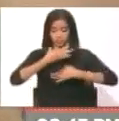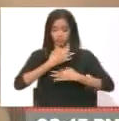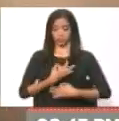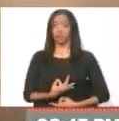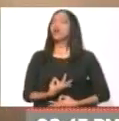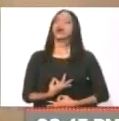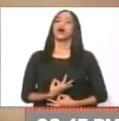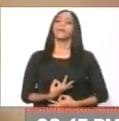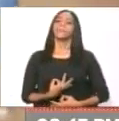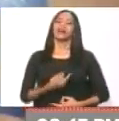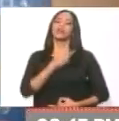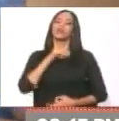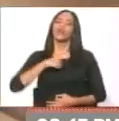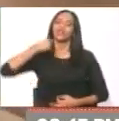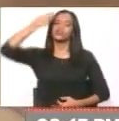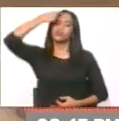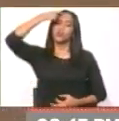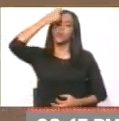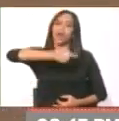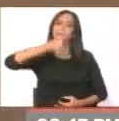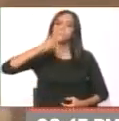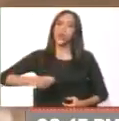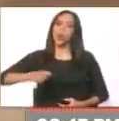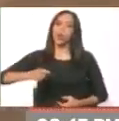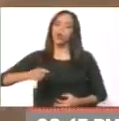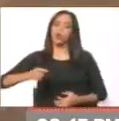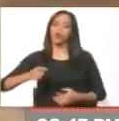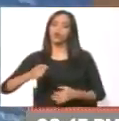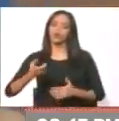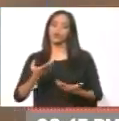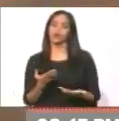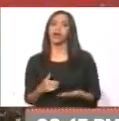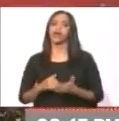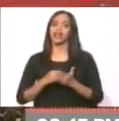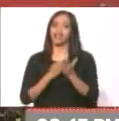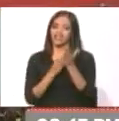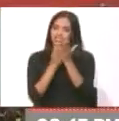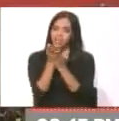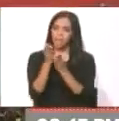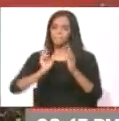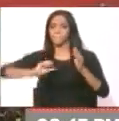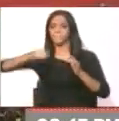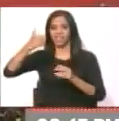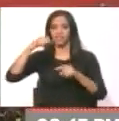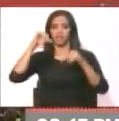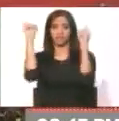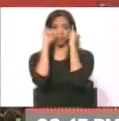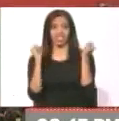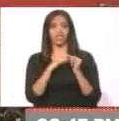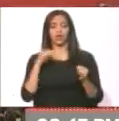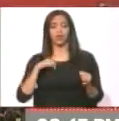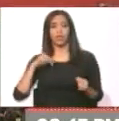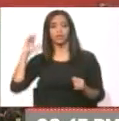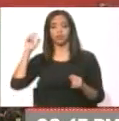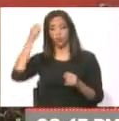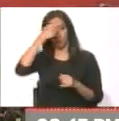la medida para nuestro pueblo. Para la garantía de la máxima felicidad de nuestro pueblo.